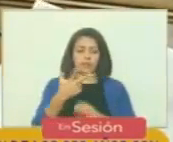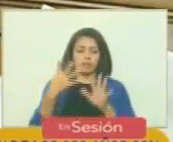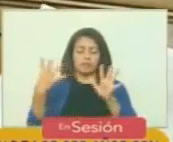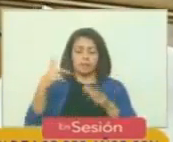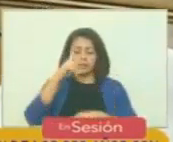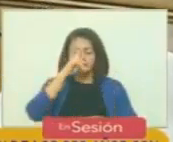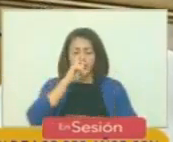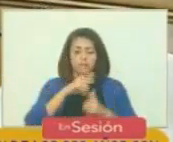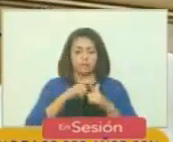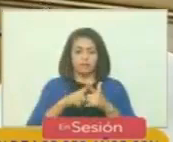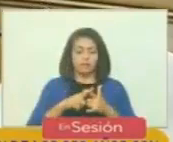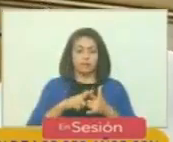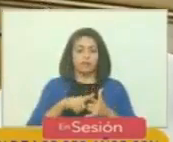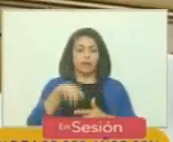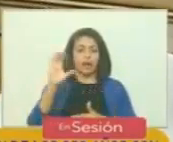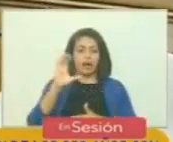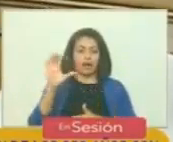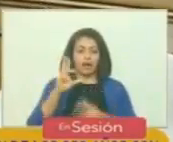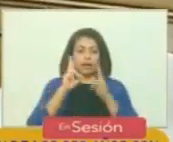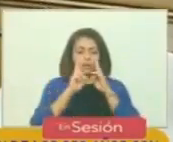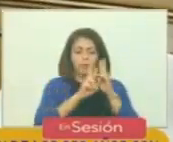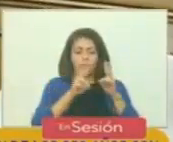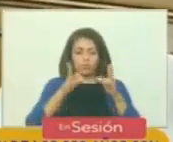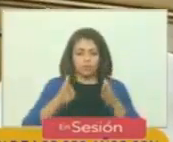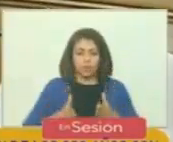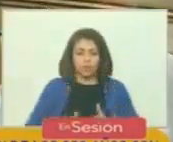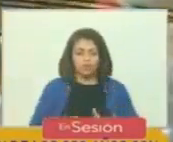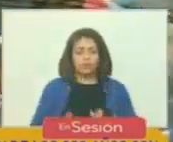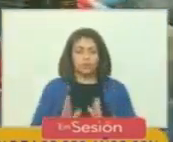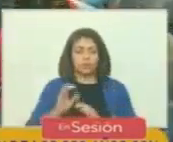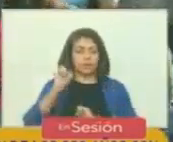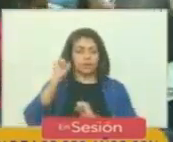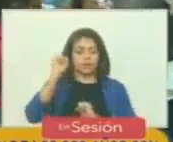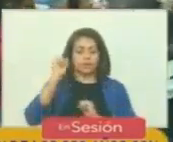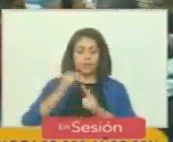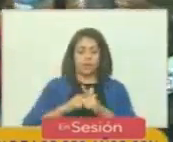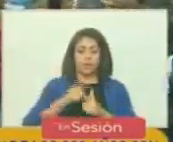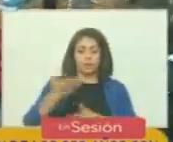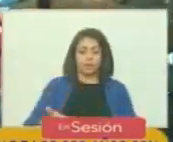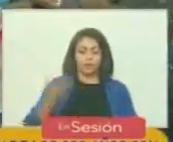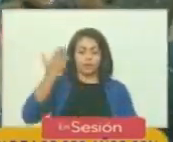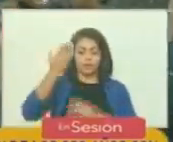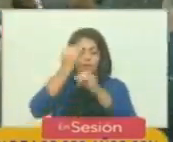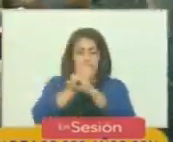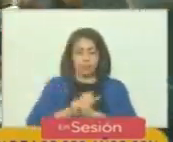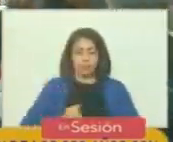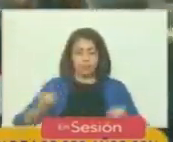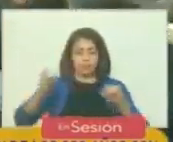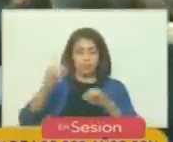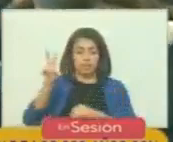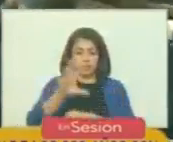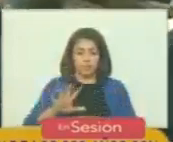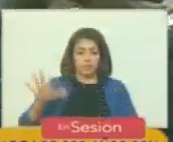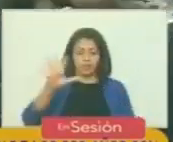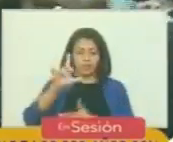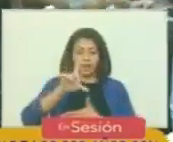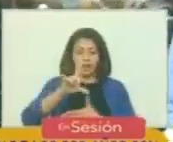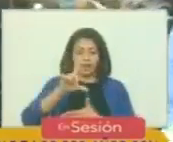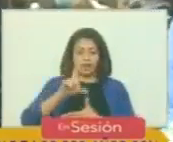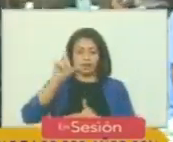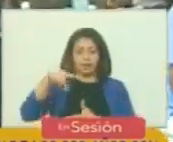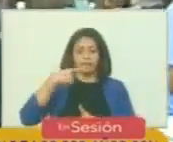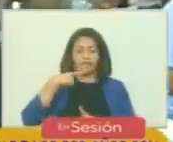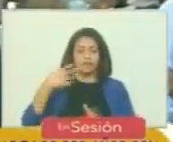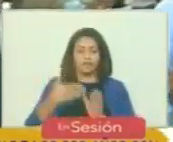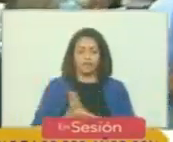años, la ciudad de Caracas vio nacer a uno de los héroes más ilustres de la independencia criolla y latinoamericana,